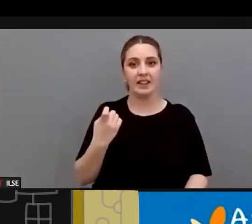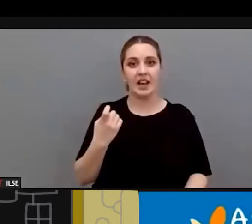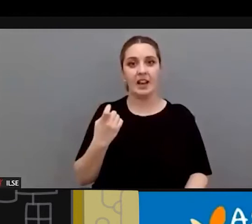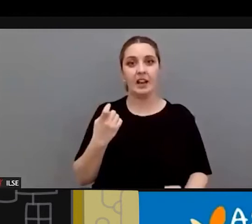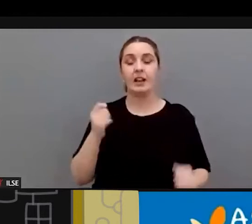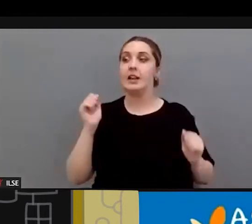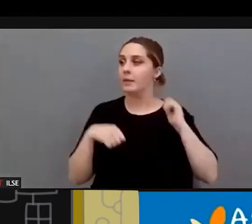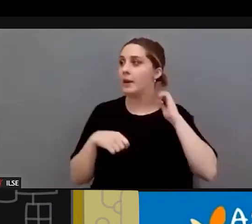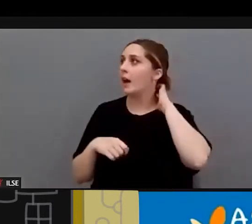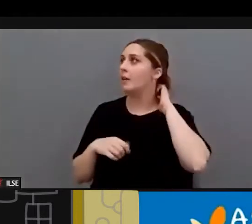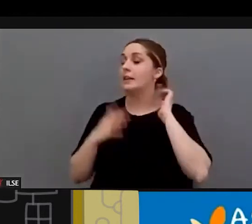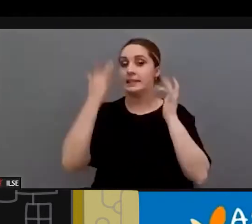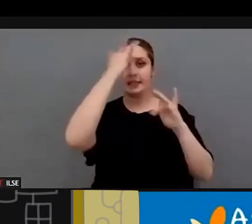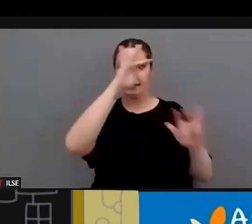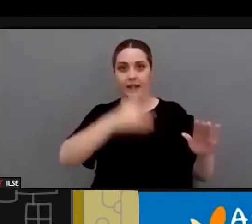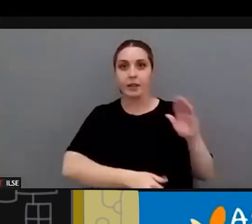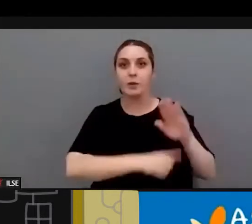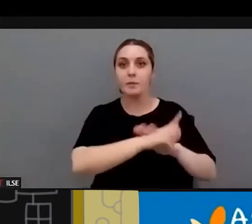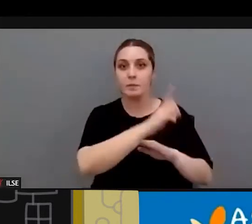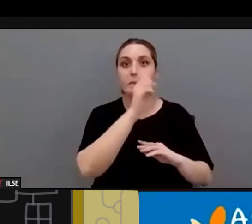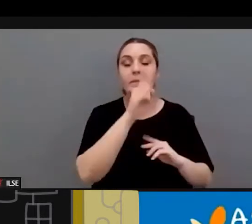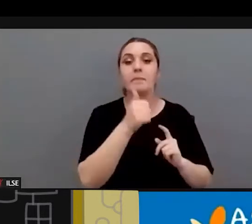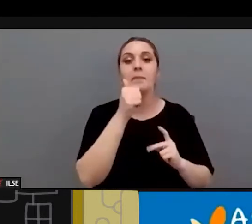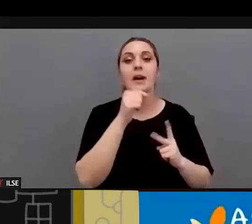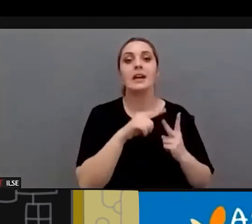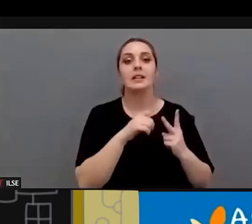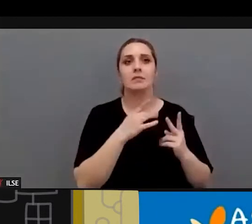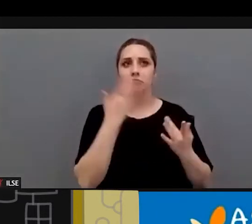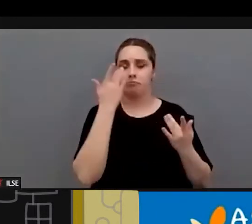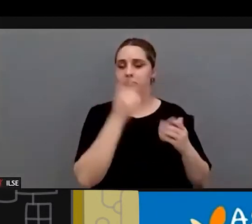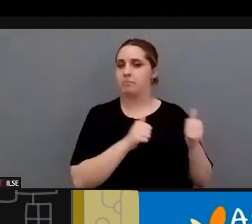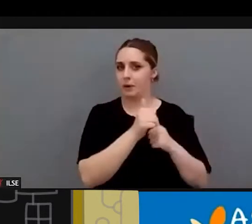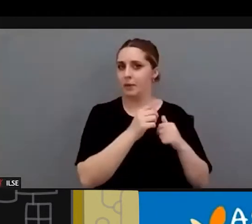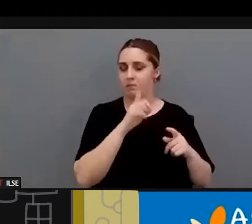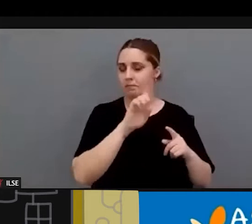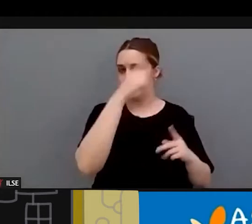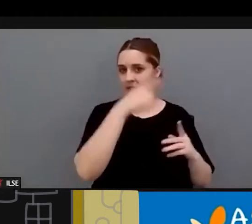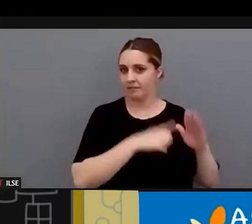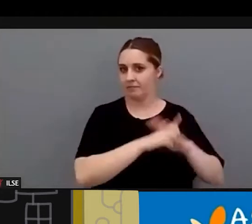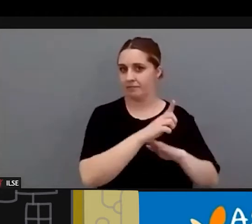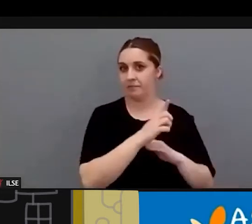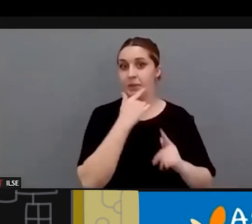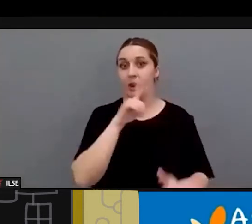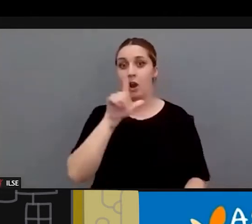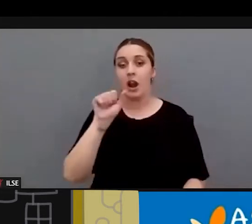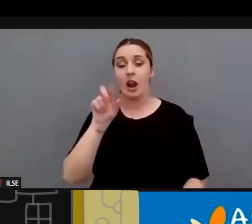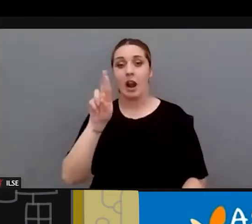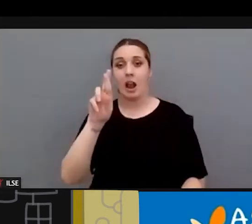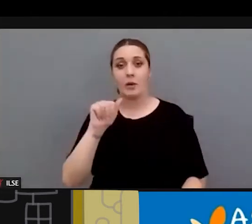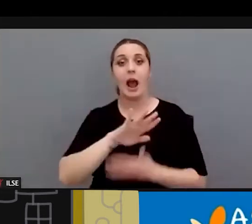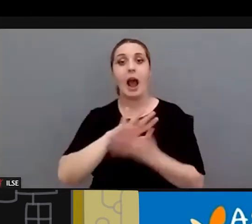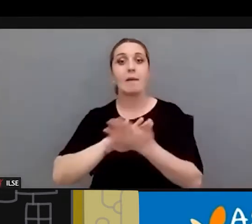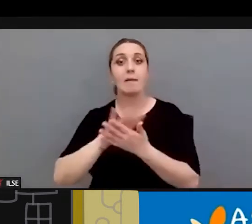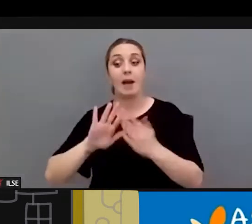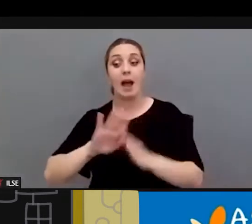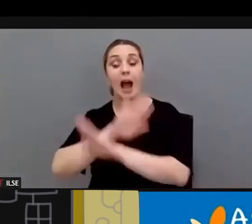y hemos avanzado sobre todo en sensibilización pero cuando Laura ha hablado al final